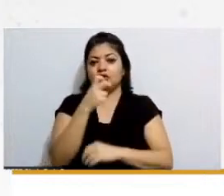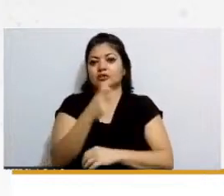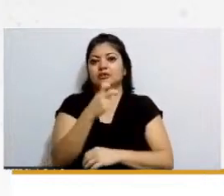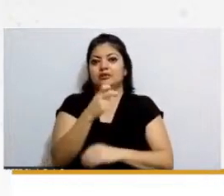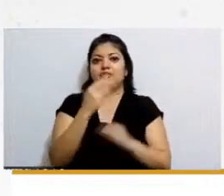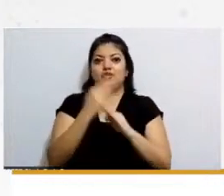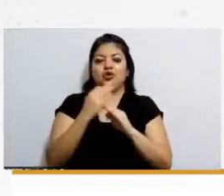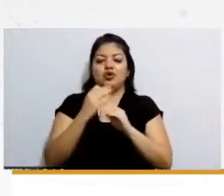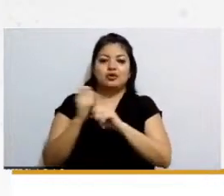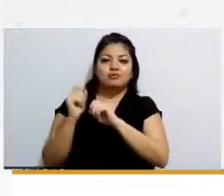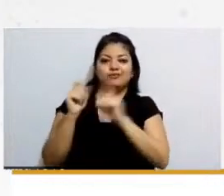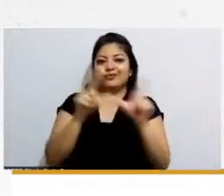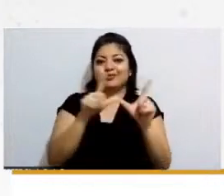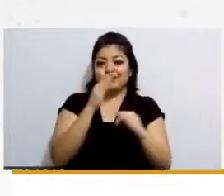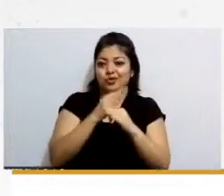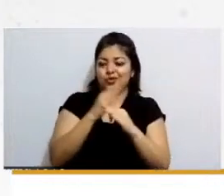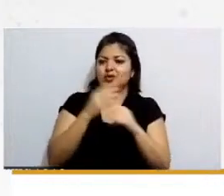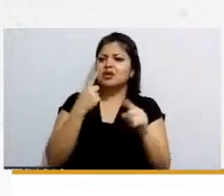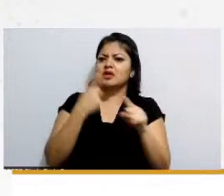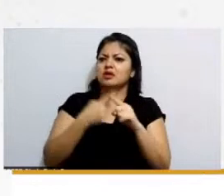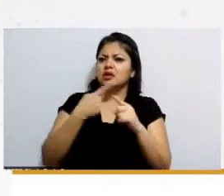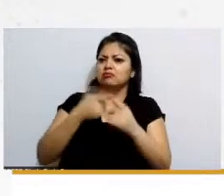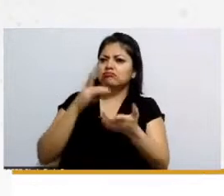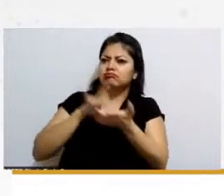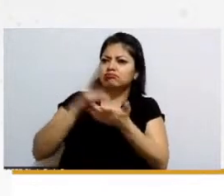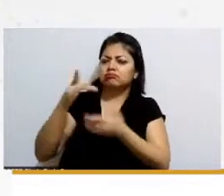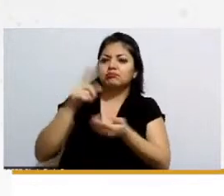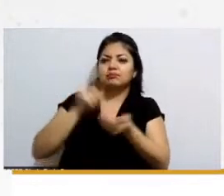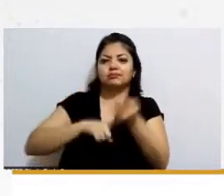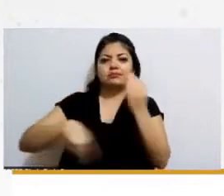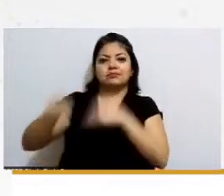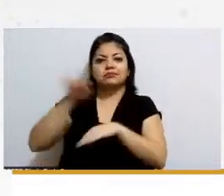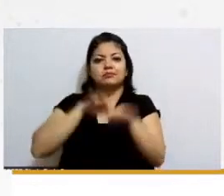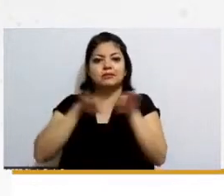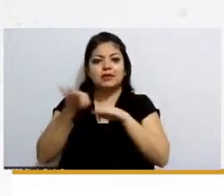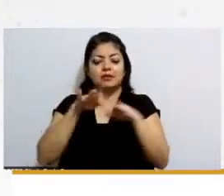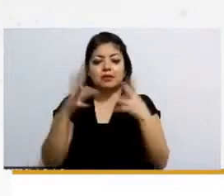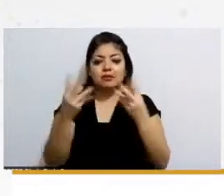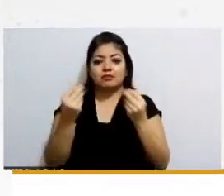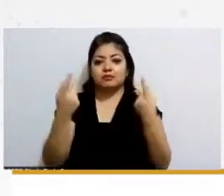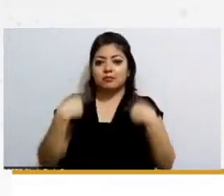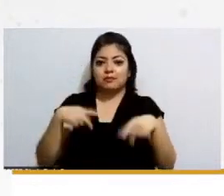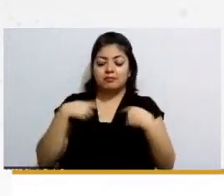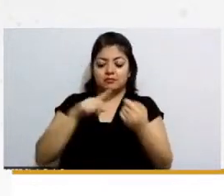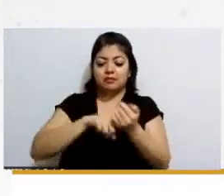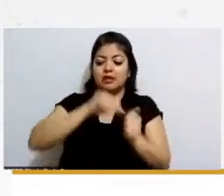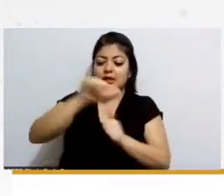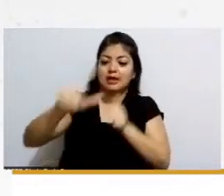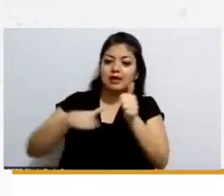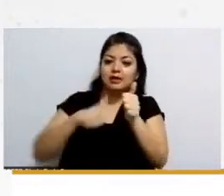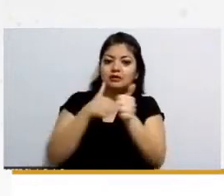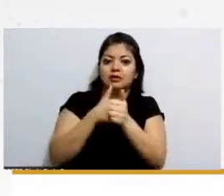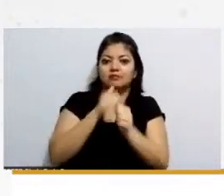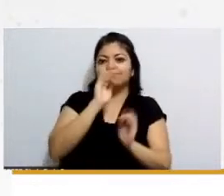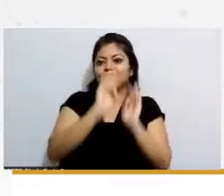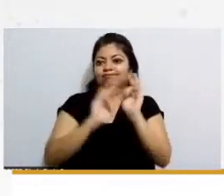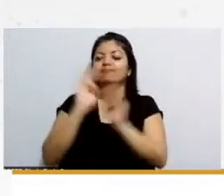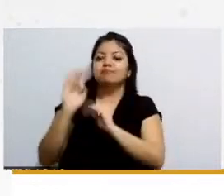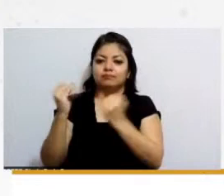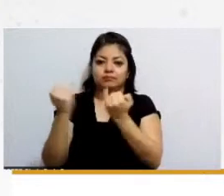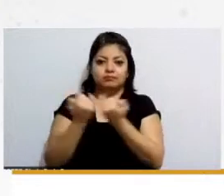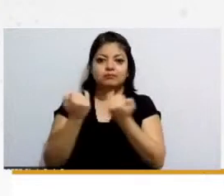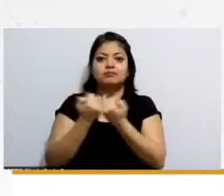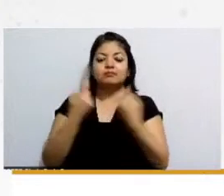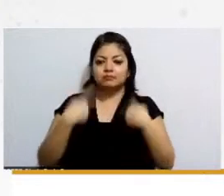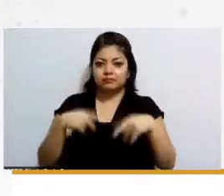esto todo esto que ustedes ven no sería posible si en el trabajo inmenso de un montón de gente detrás de cámaras entonces a las personas en las Casas de la